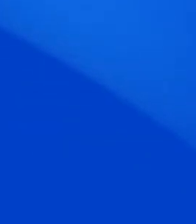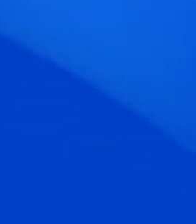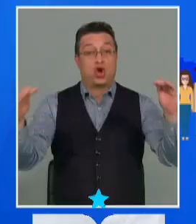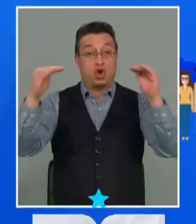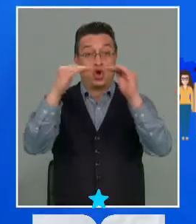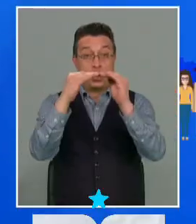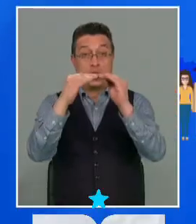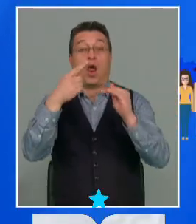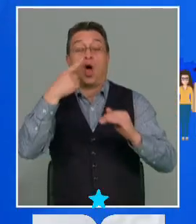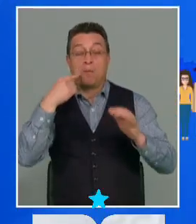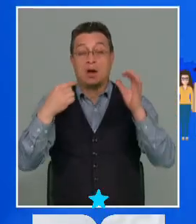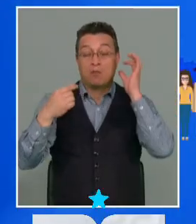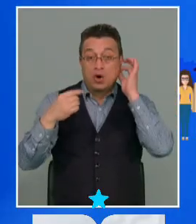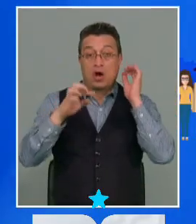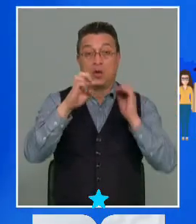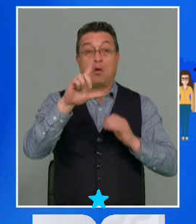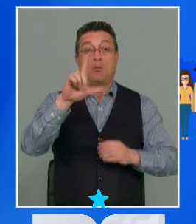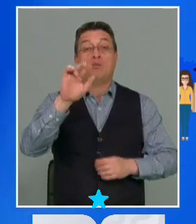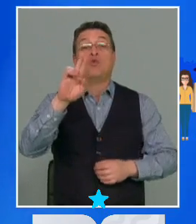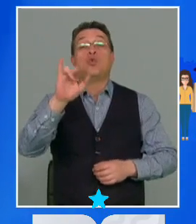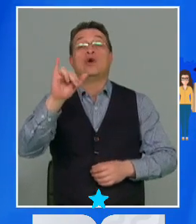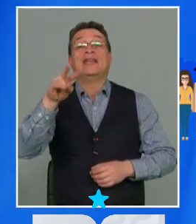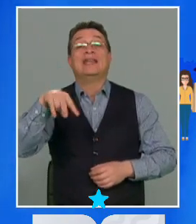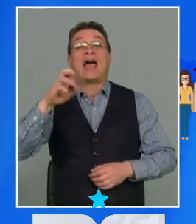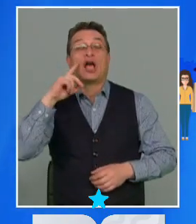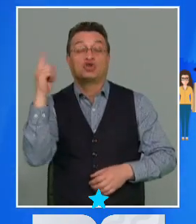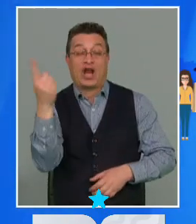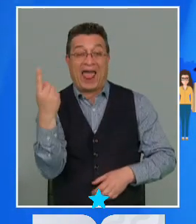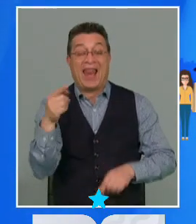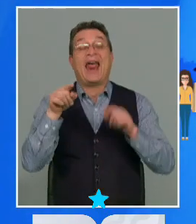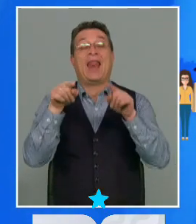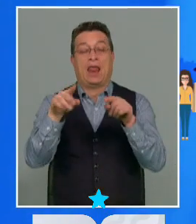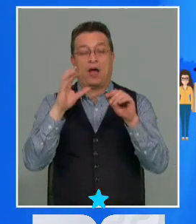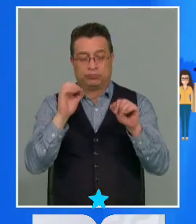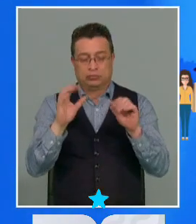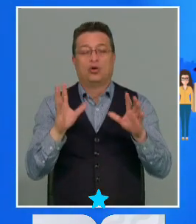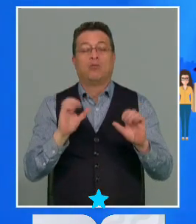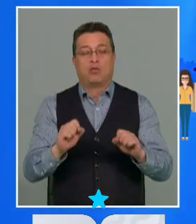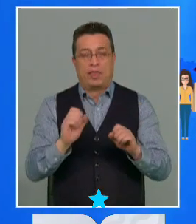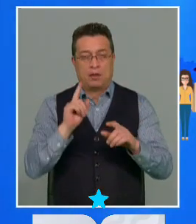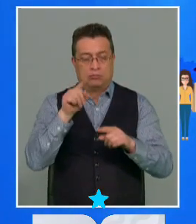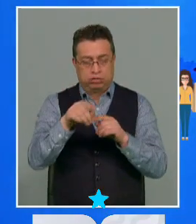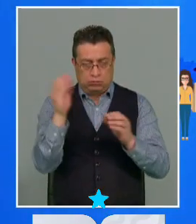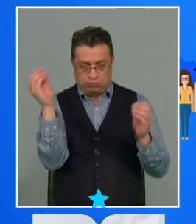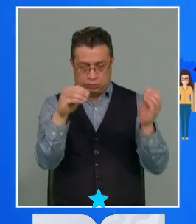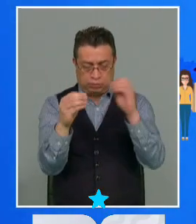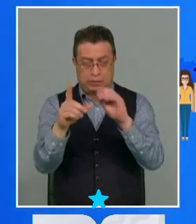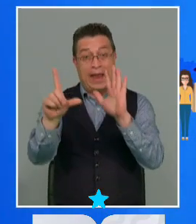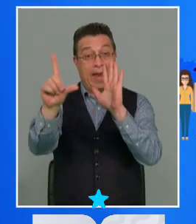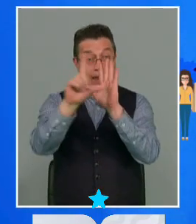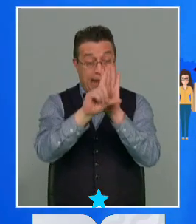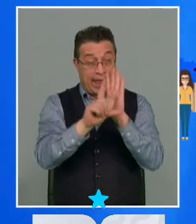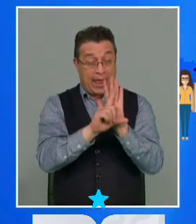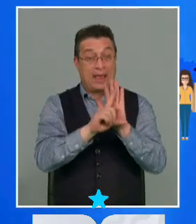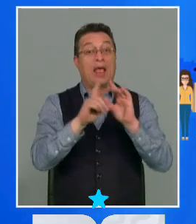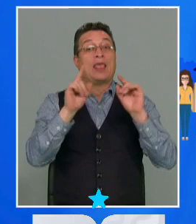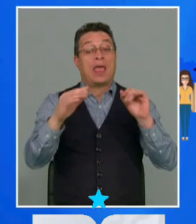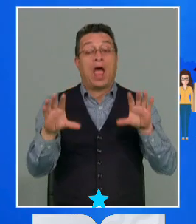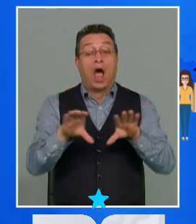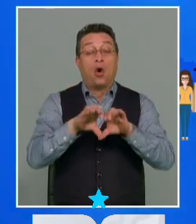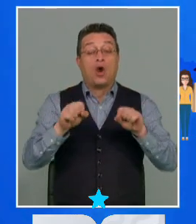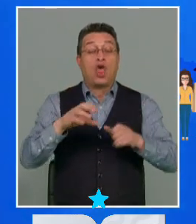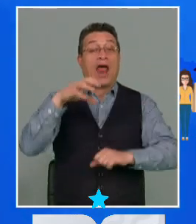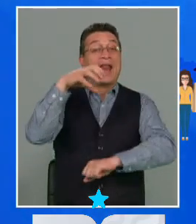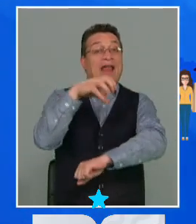plurinacional de representación regional, como decía Tomás, encargado de concurrir a la formación de las leyes de acuerdo regional